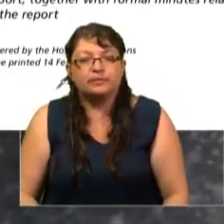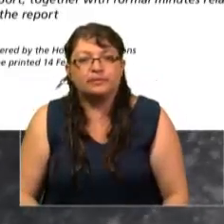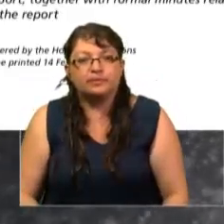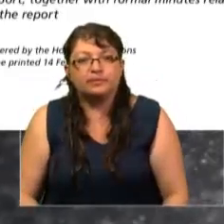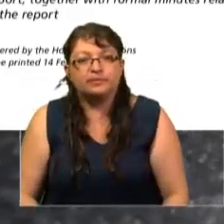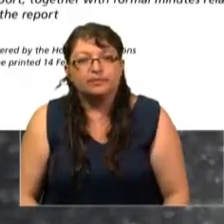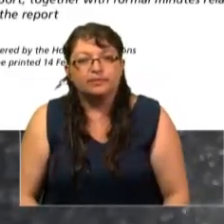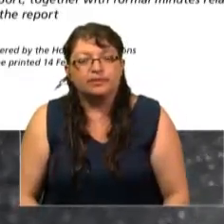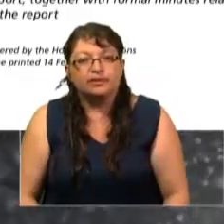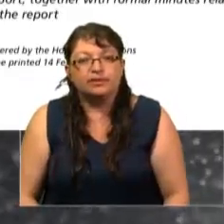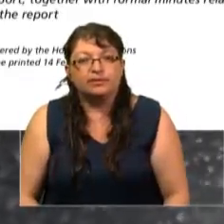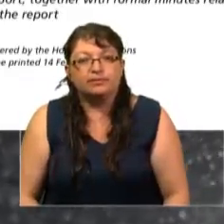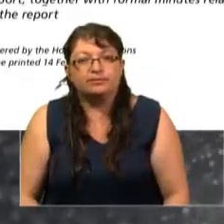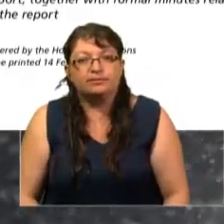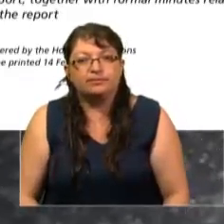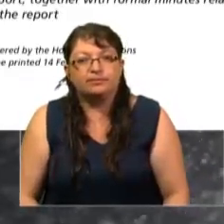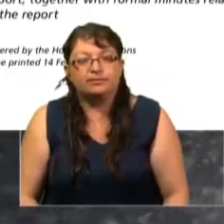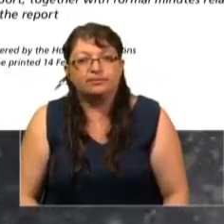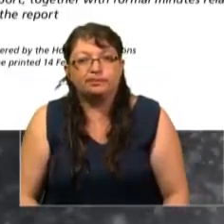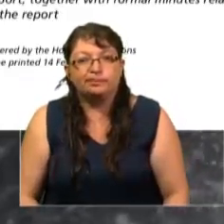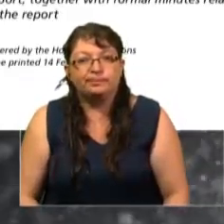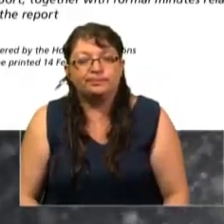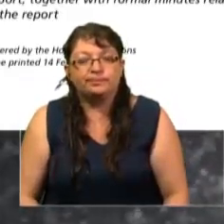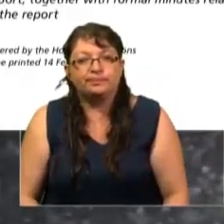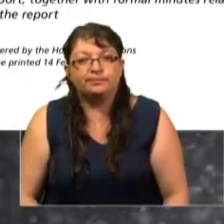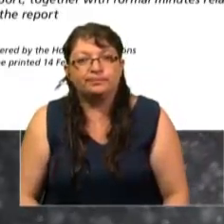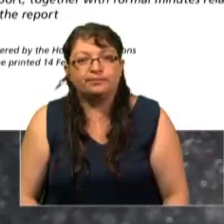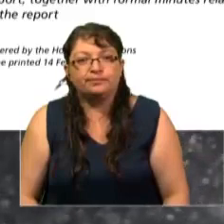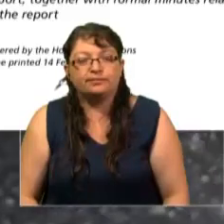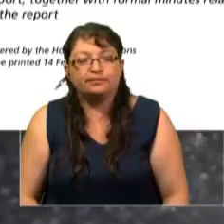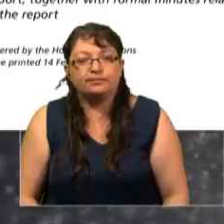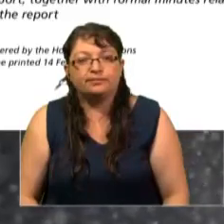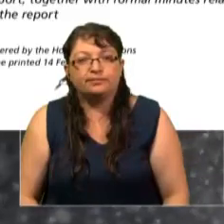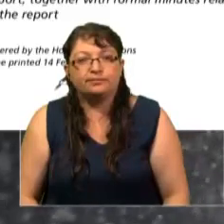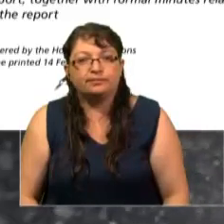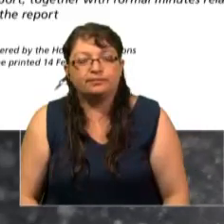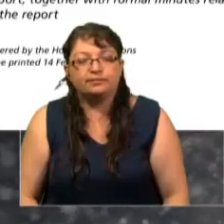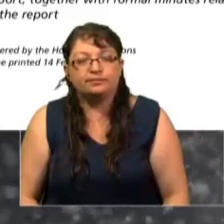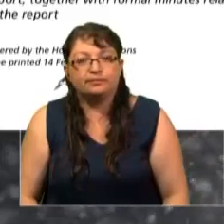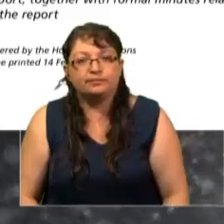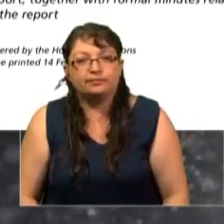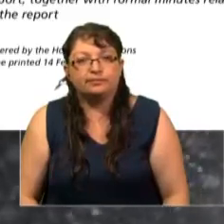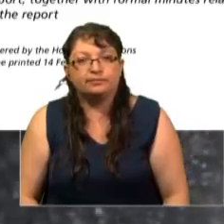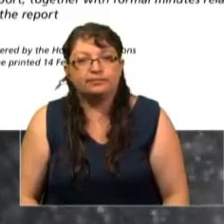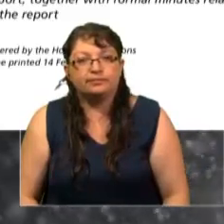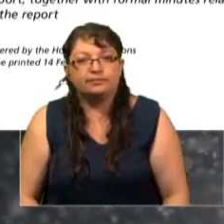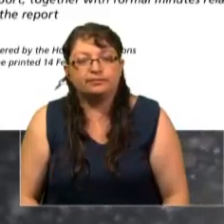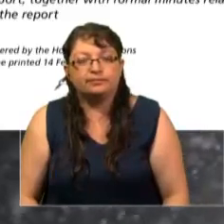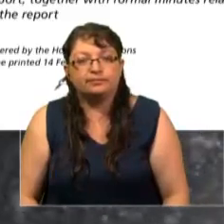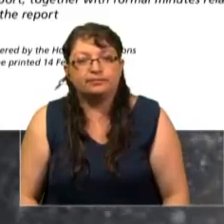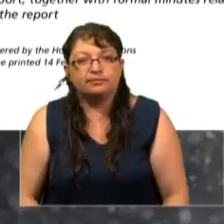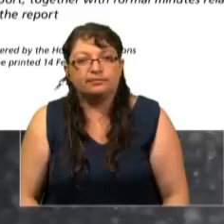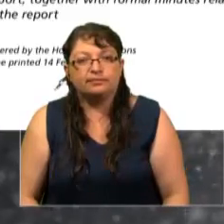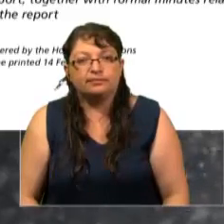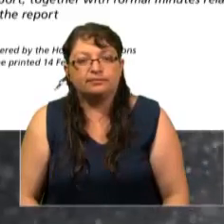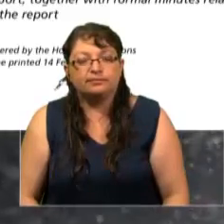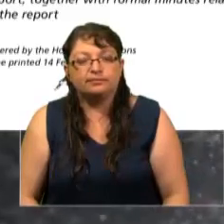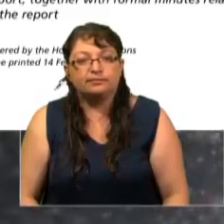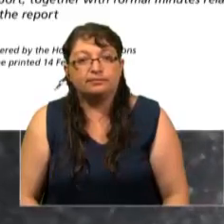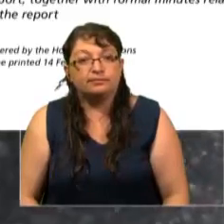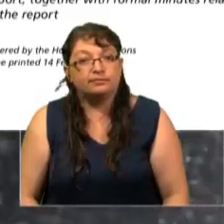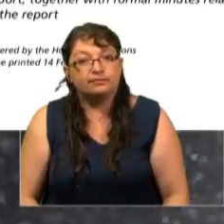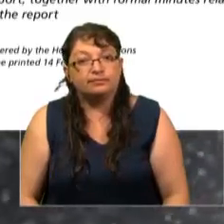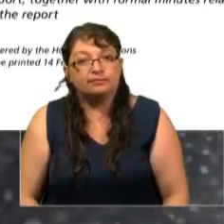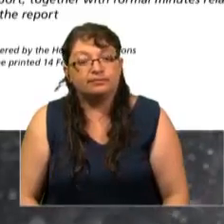pasaje más importante de la actualización que